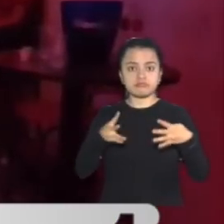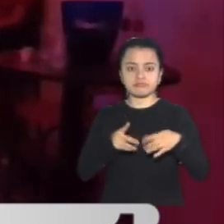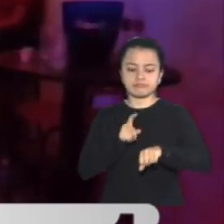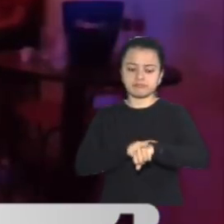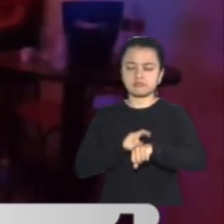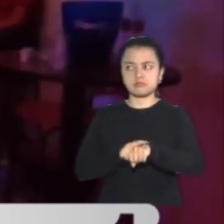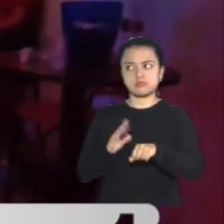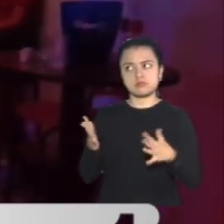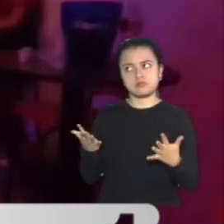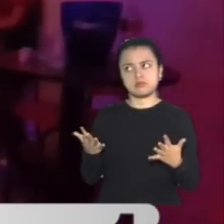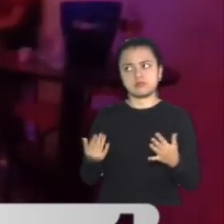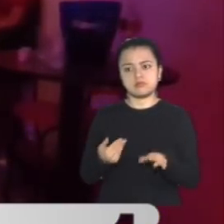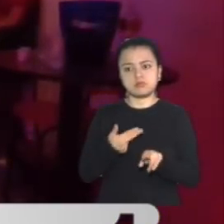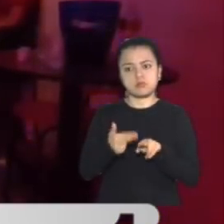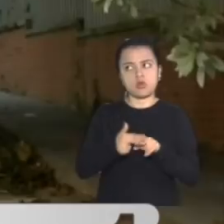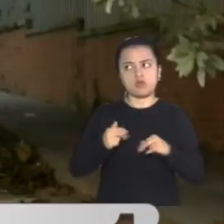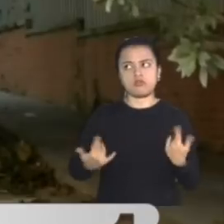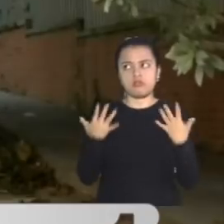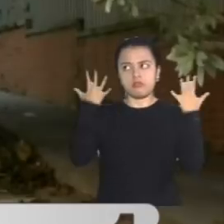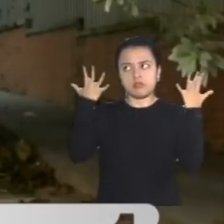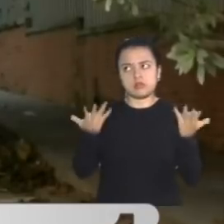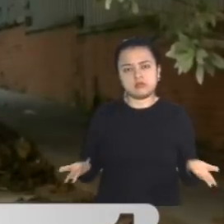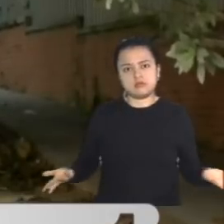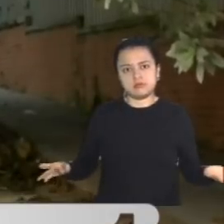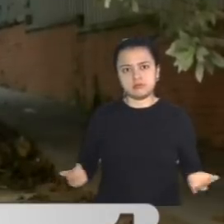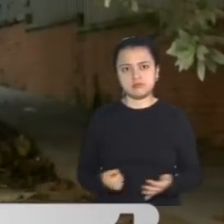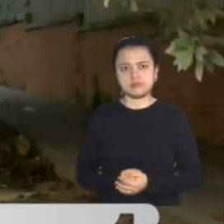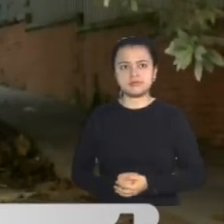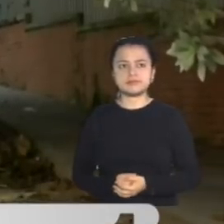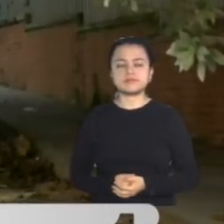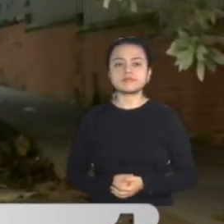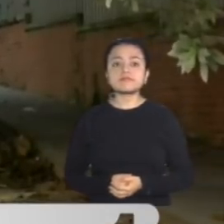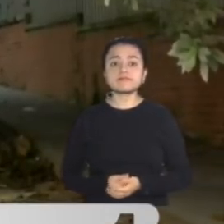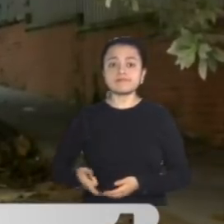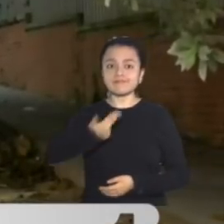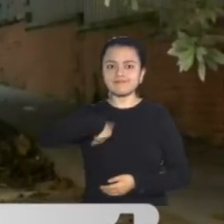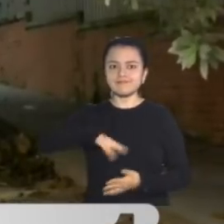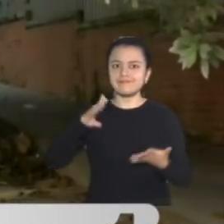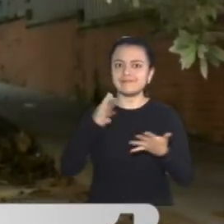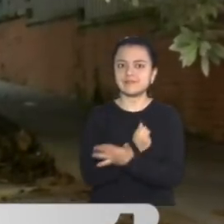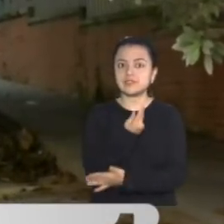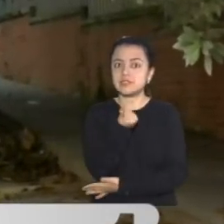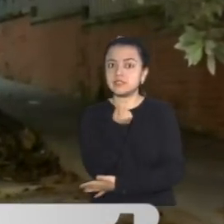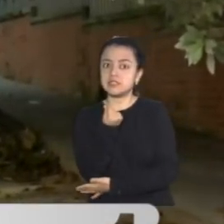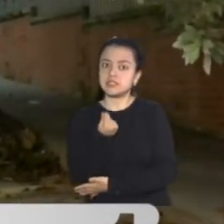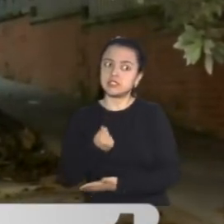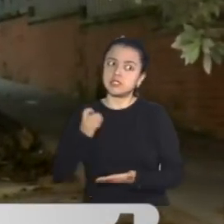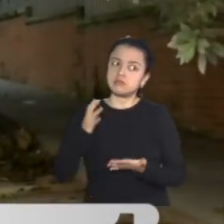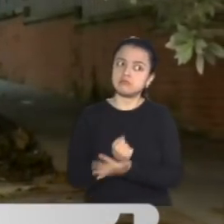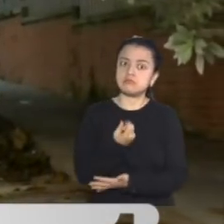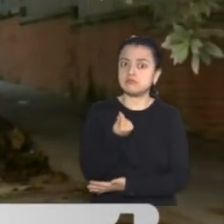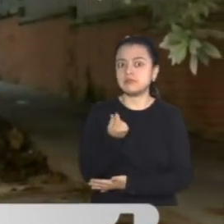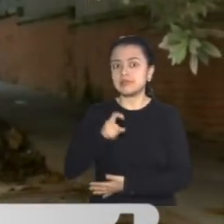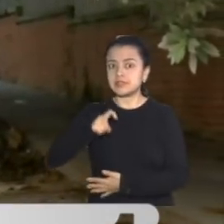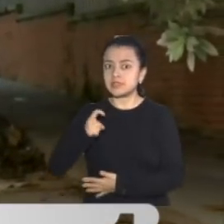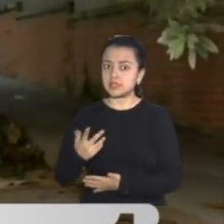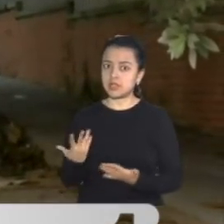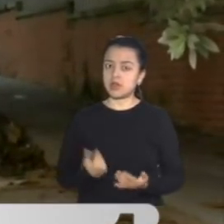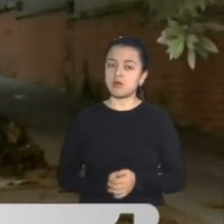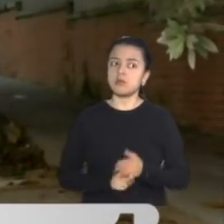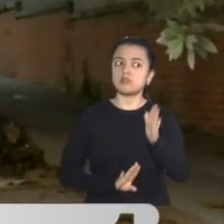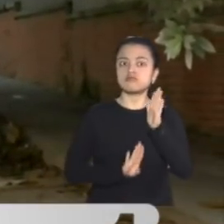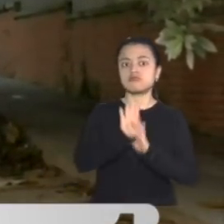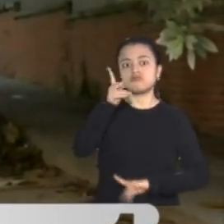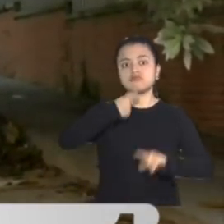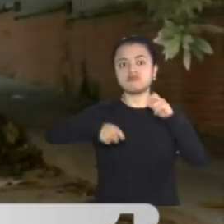temporada que se avecina. Tratar de nosotros recuperar todo el tiempo perdido y el dinero perdido atrás de